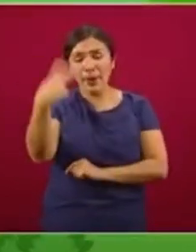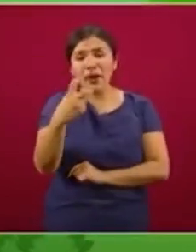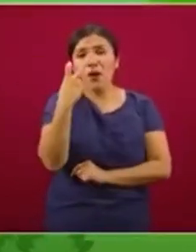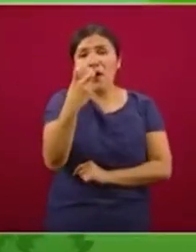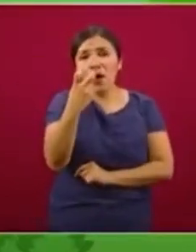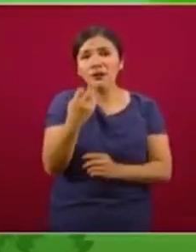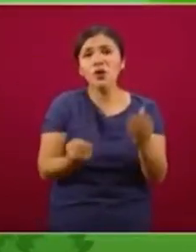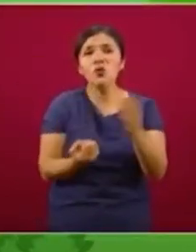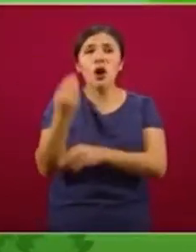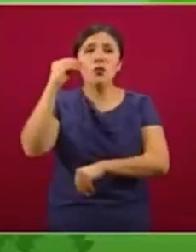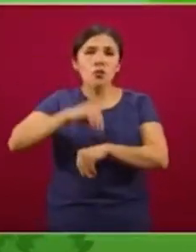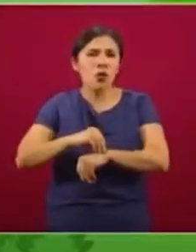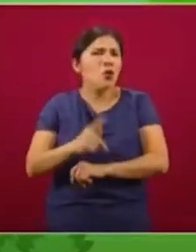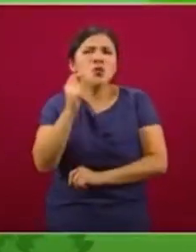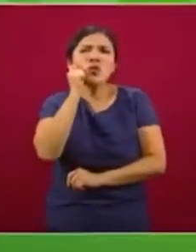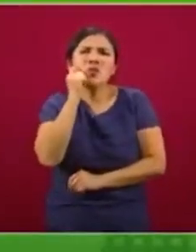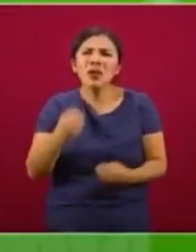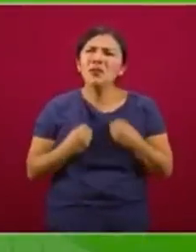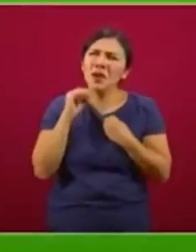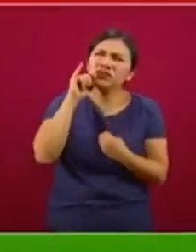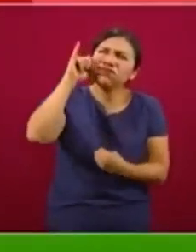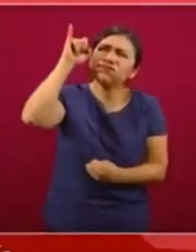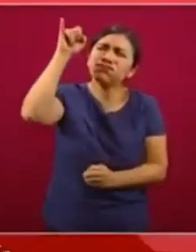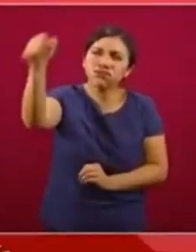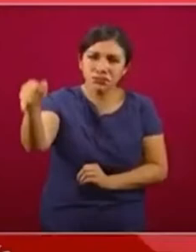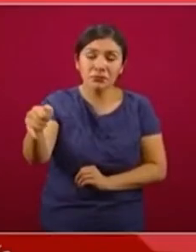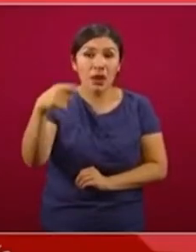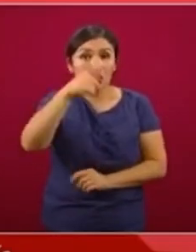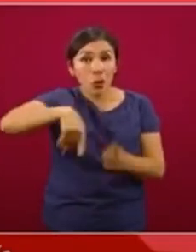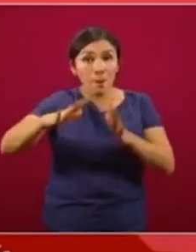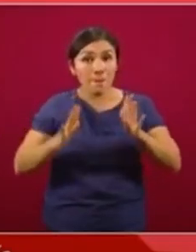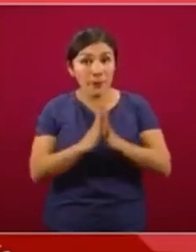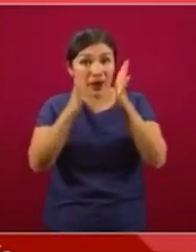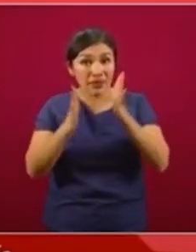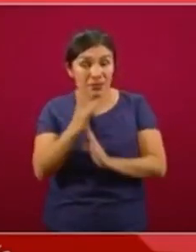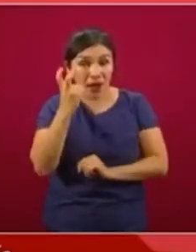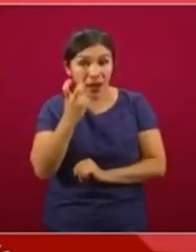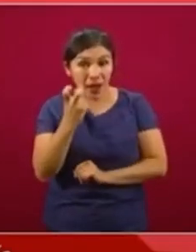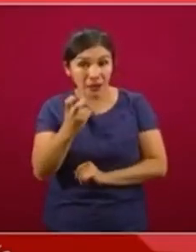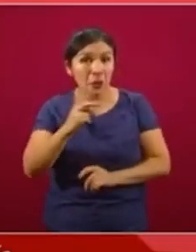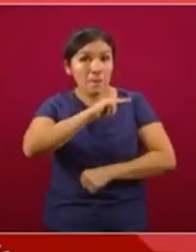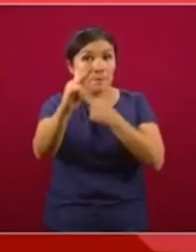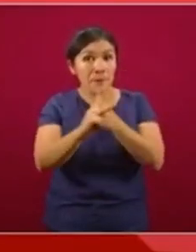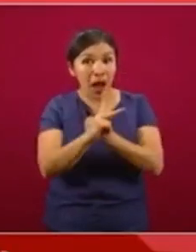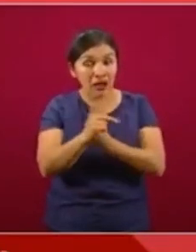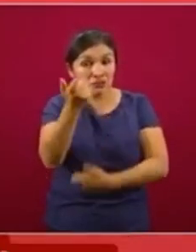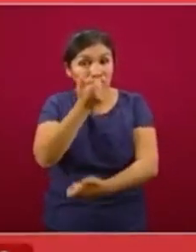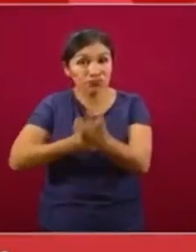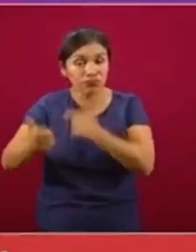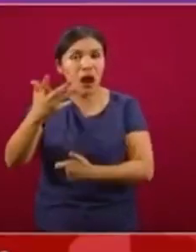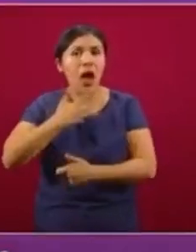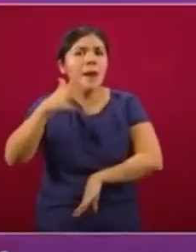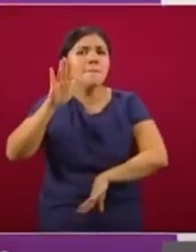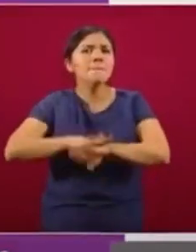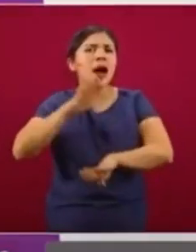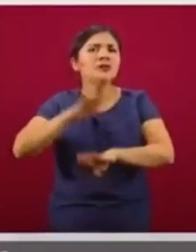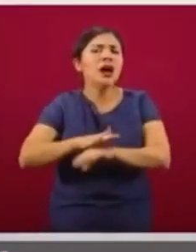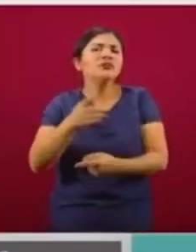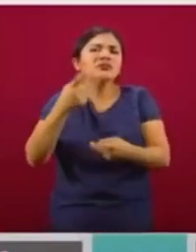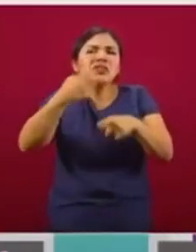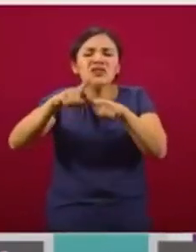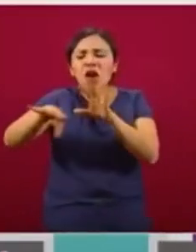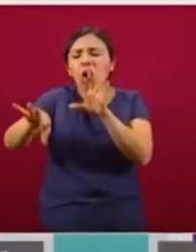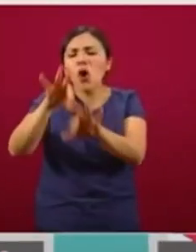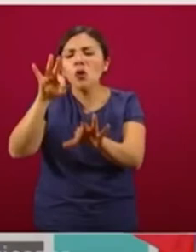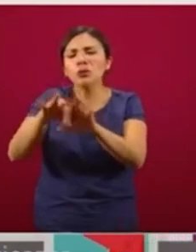financiero, aunque vivan en lugares remotos. Cuando participamos en el sistema financiero de un país, contamos con más opciones para planear